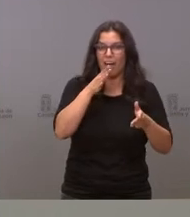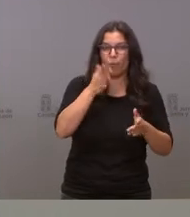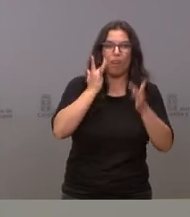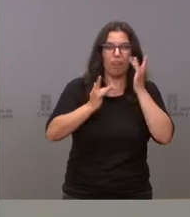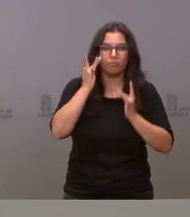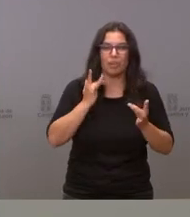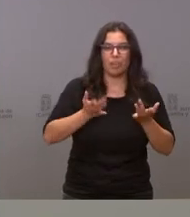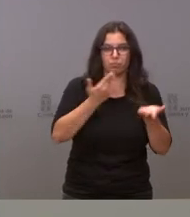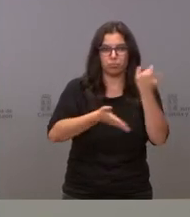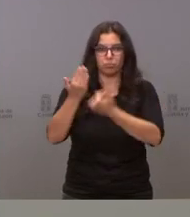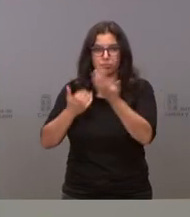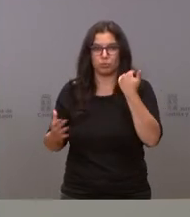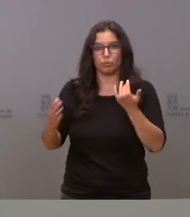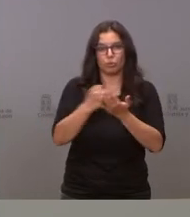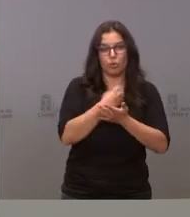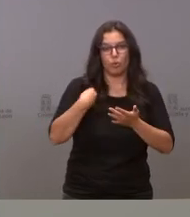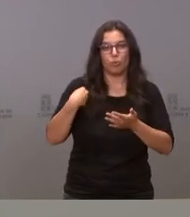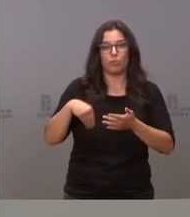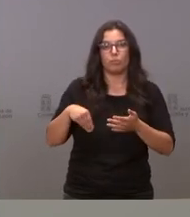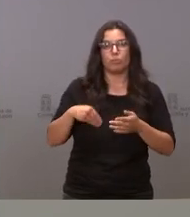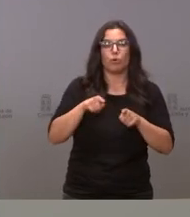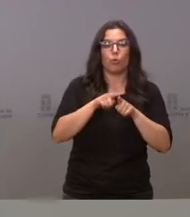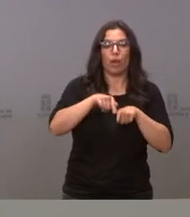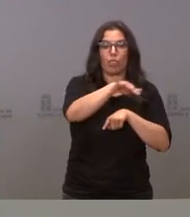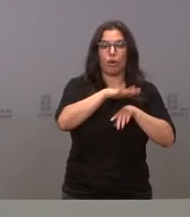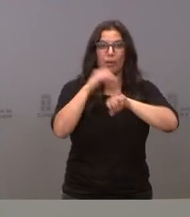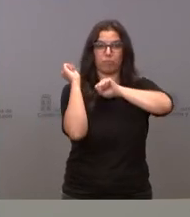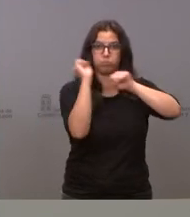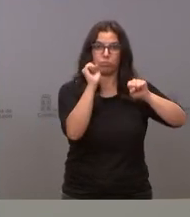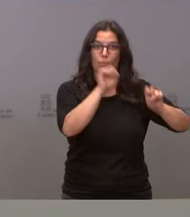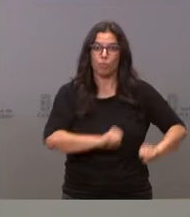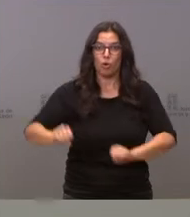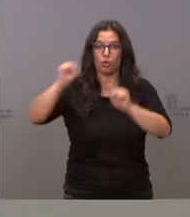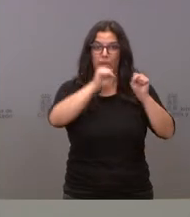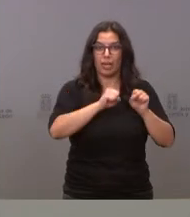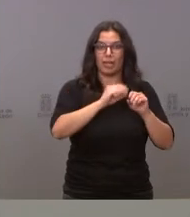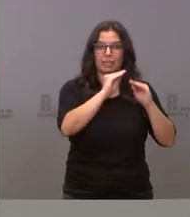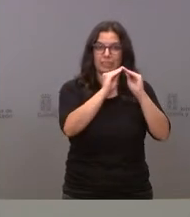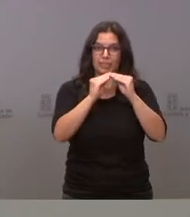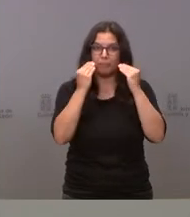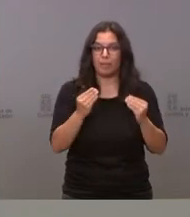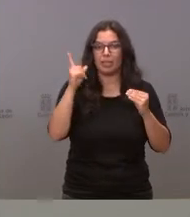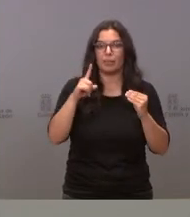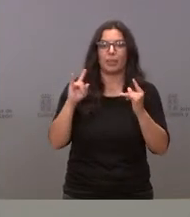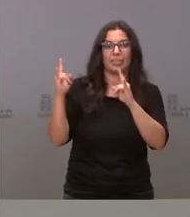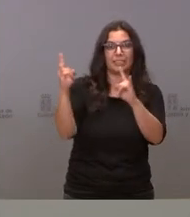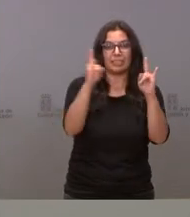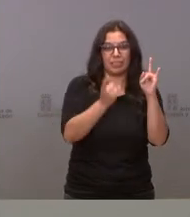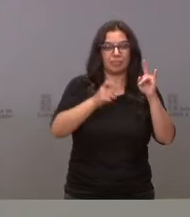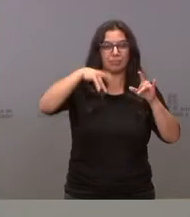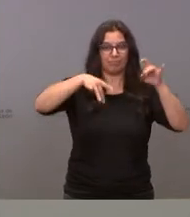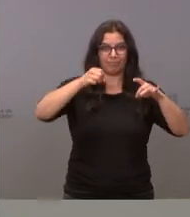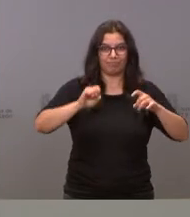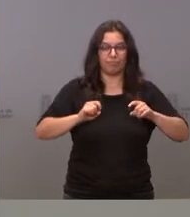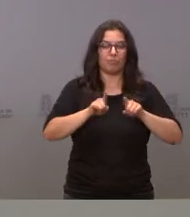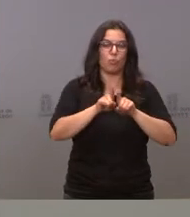de abrir un nuevo tramo de cortafuegos y adecuar los existentes y de recuperar la cubierta vegetal mediante la plantación de especies